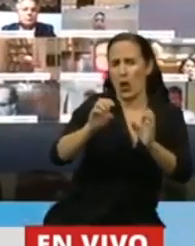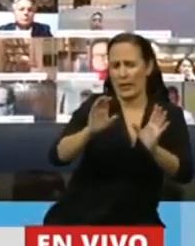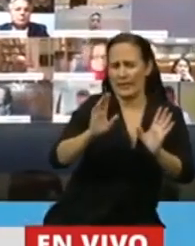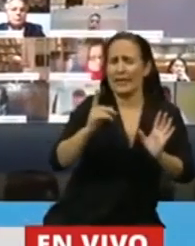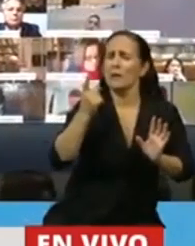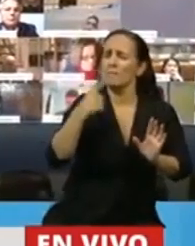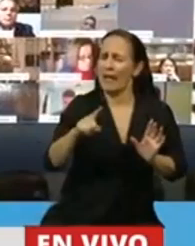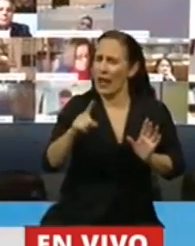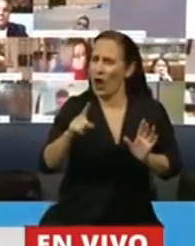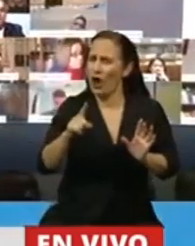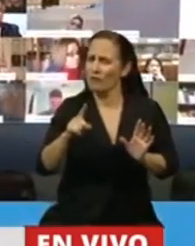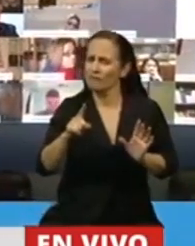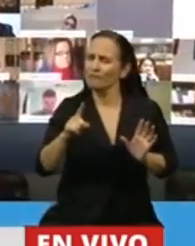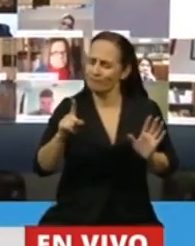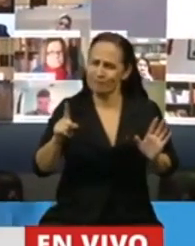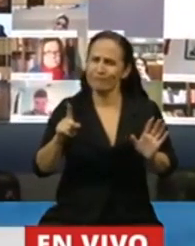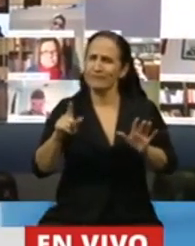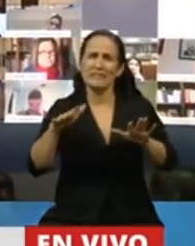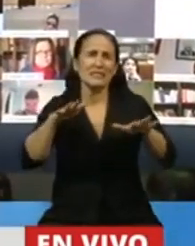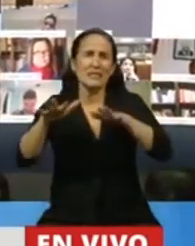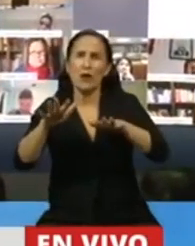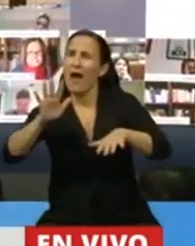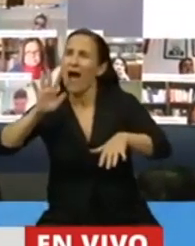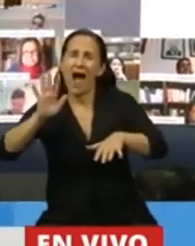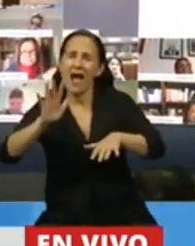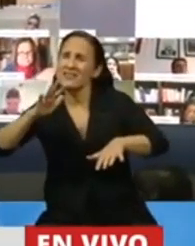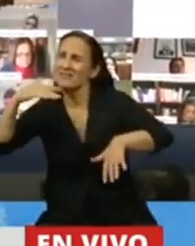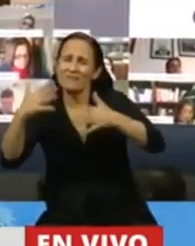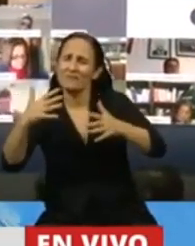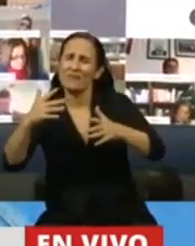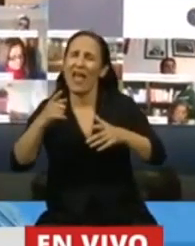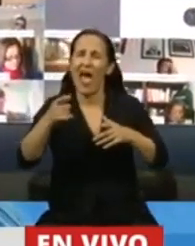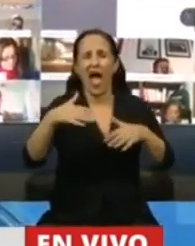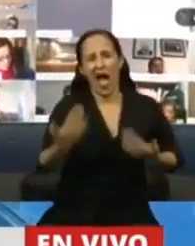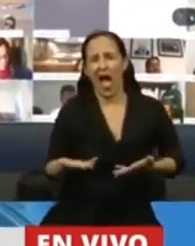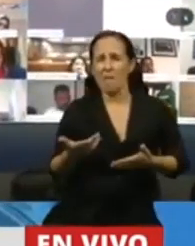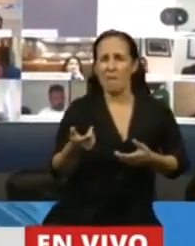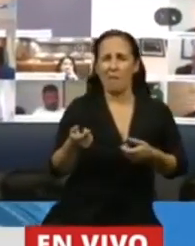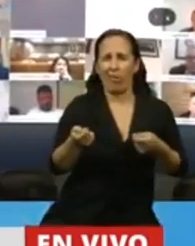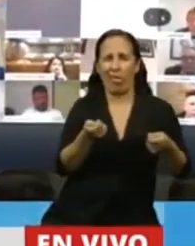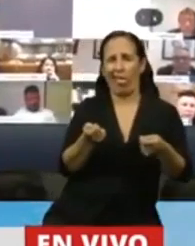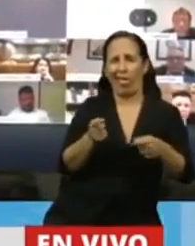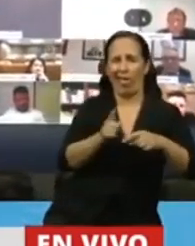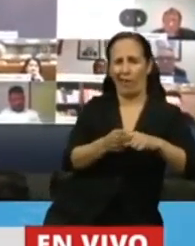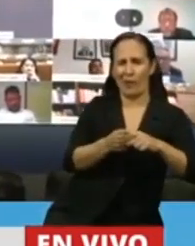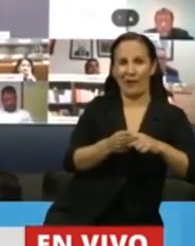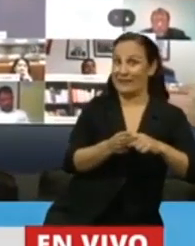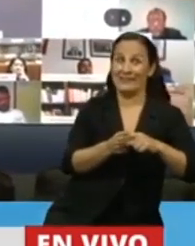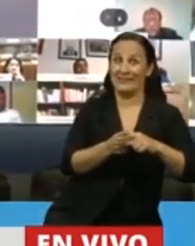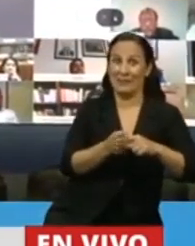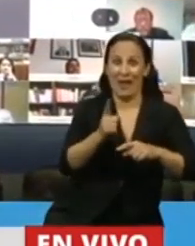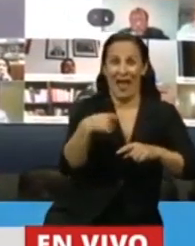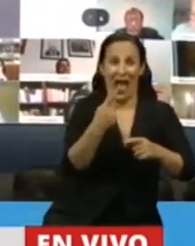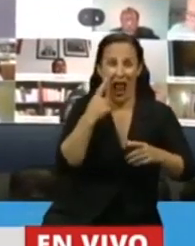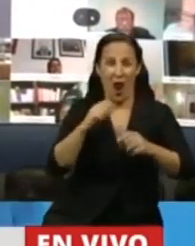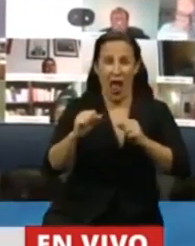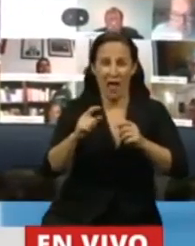Pero la verdad es que frente a un hecho de esa naturaleza no puede haber especulación política porque el costo lo paga el que